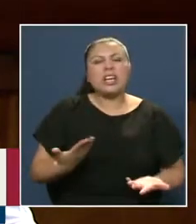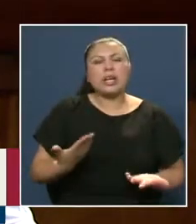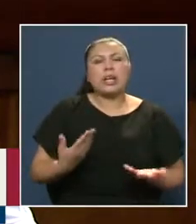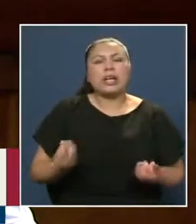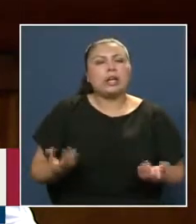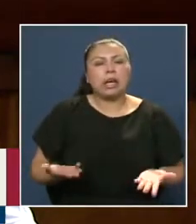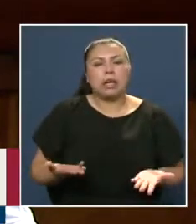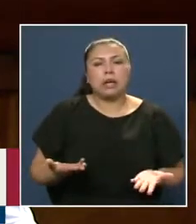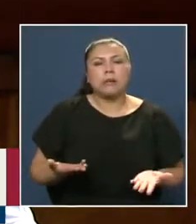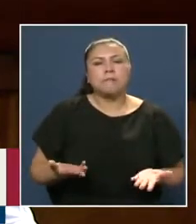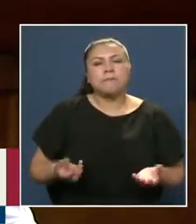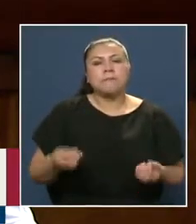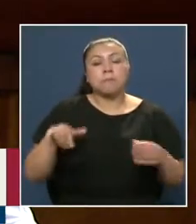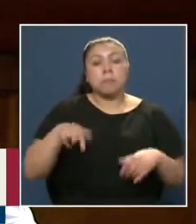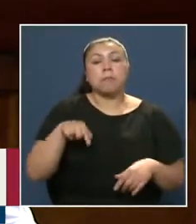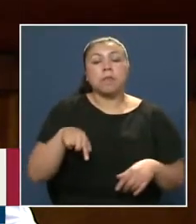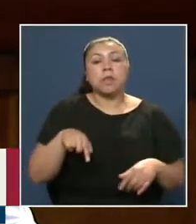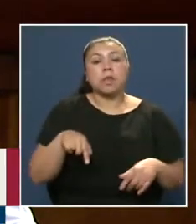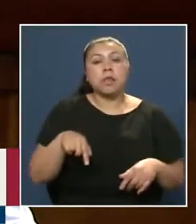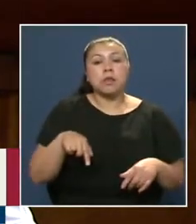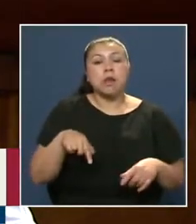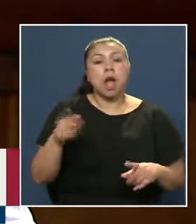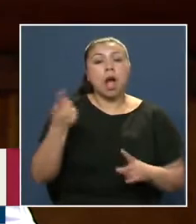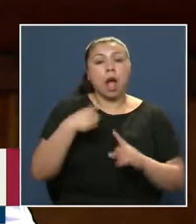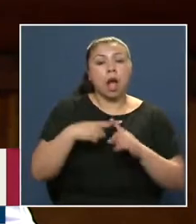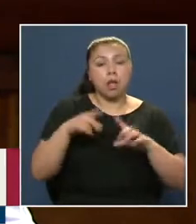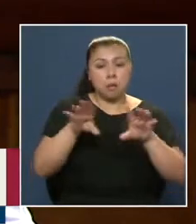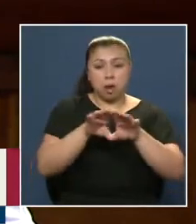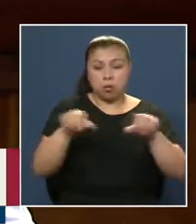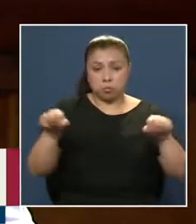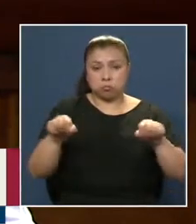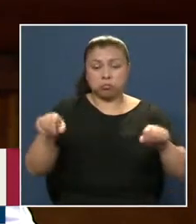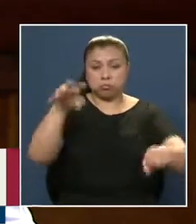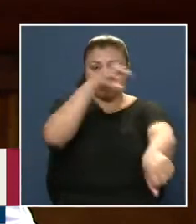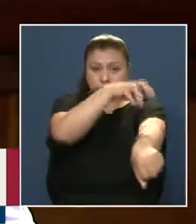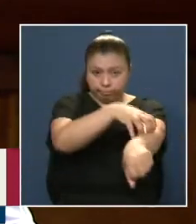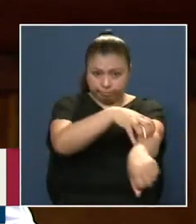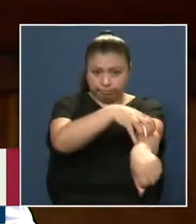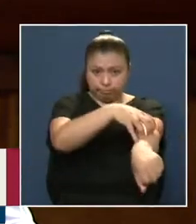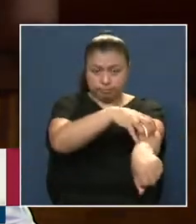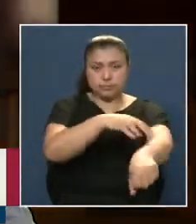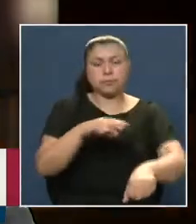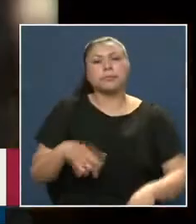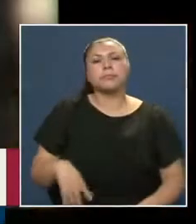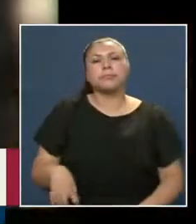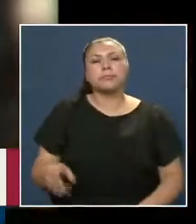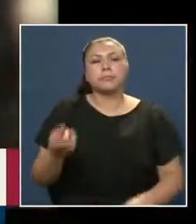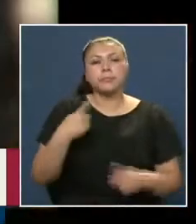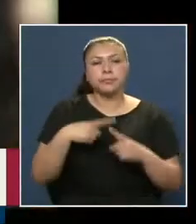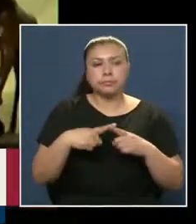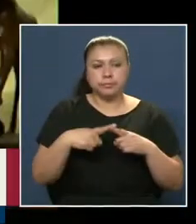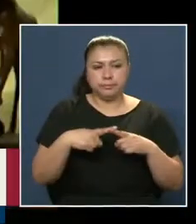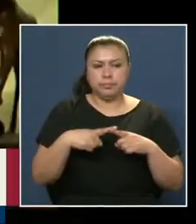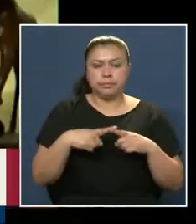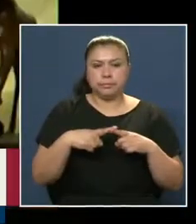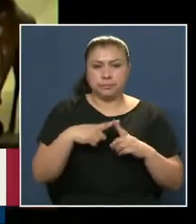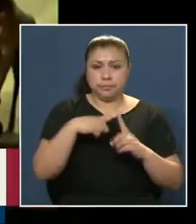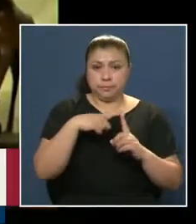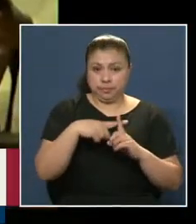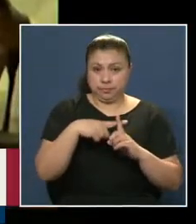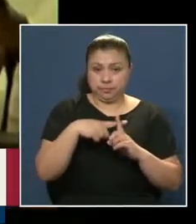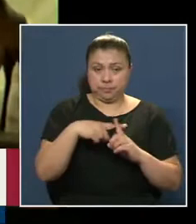Maurás Nos deja Además de su Compromiso regionalista Nos deja también Un